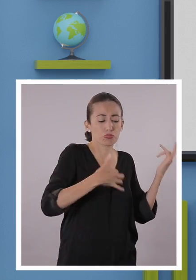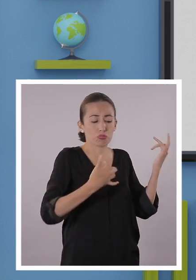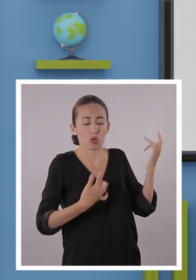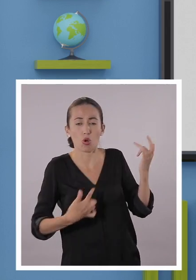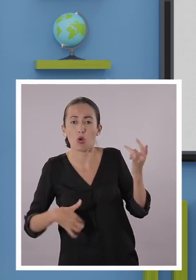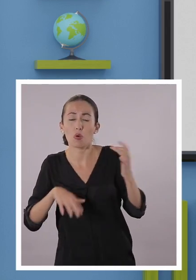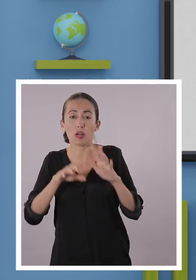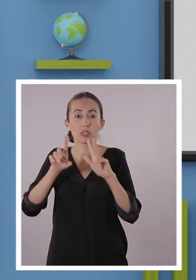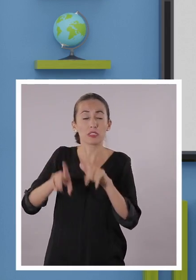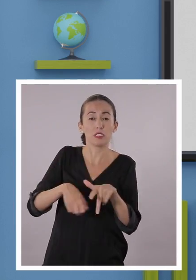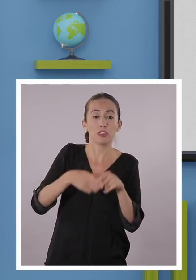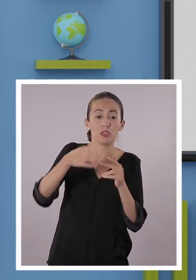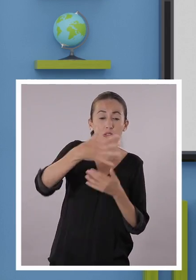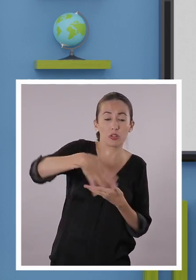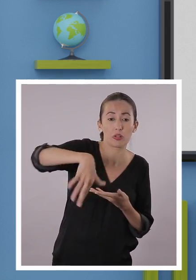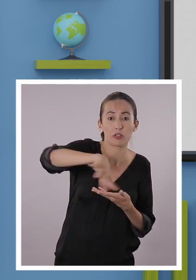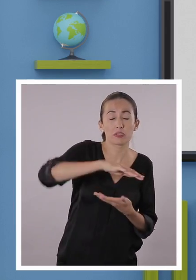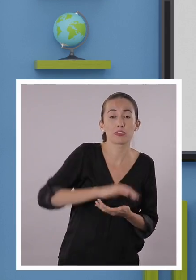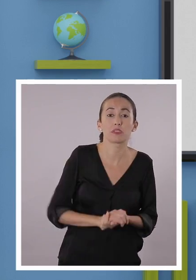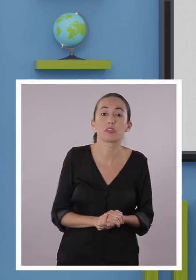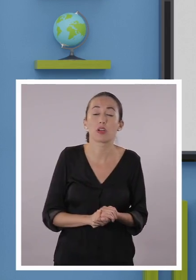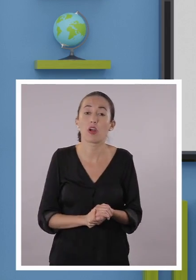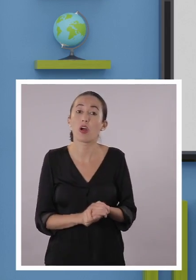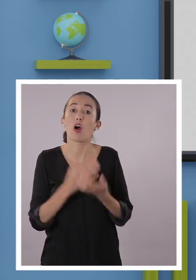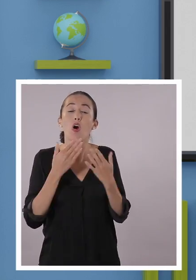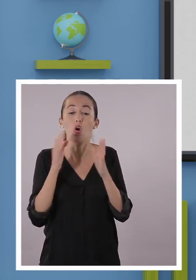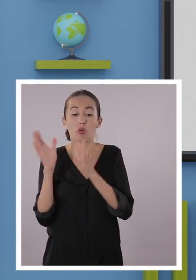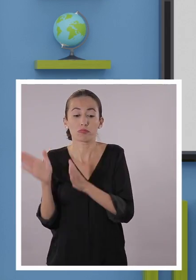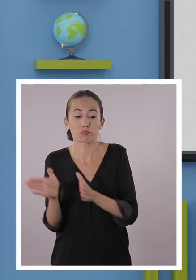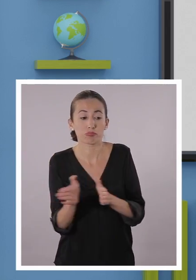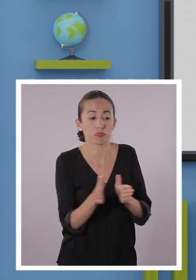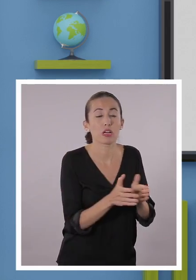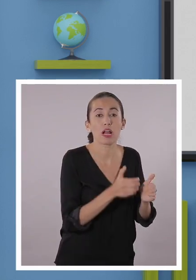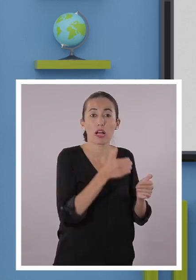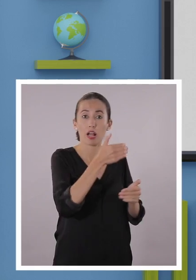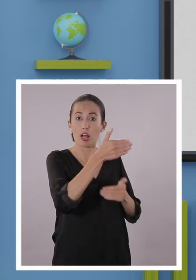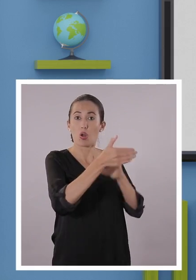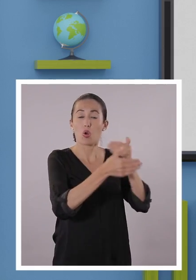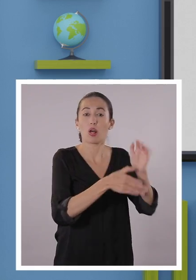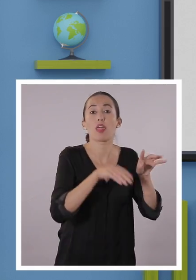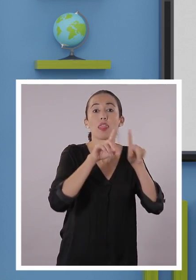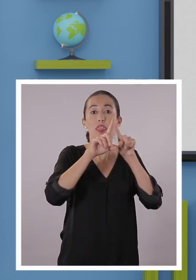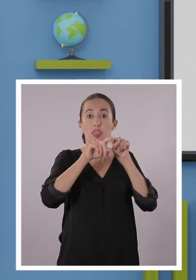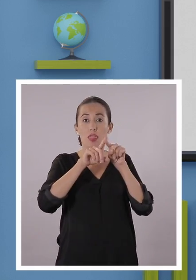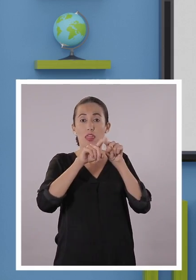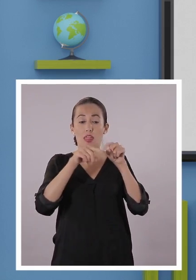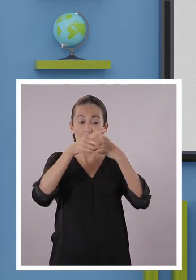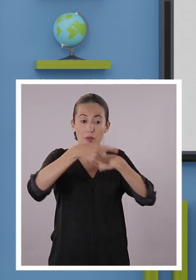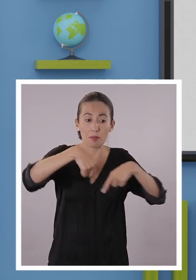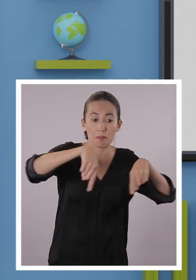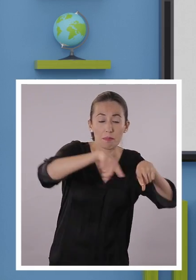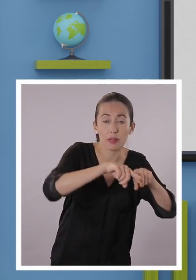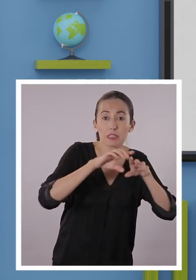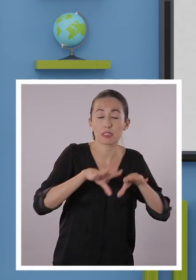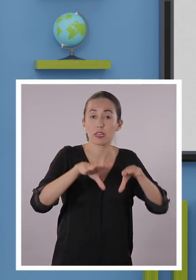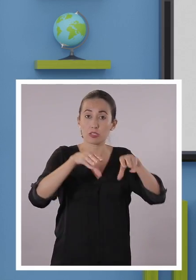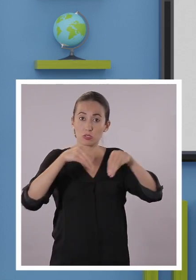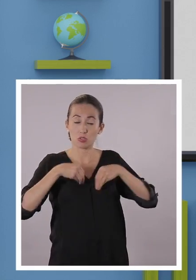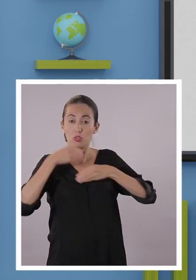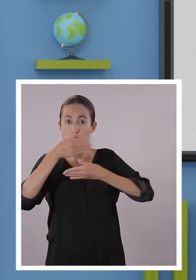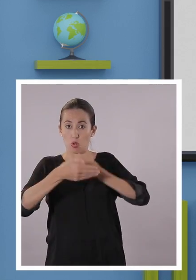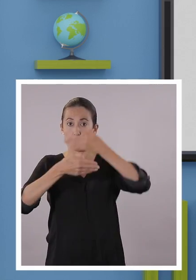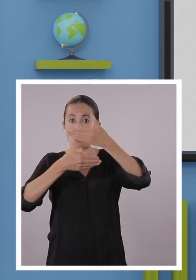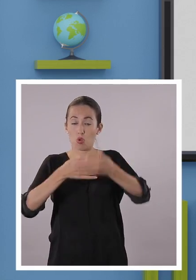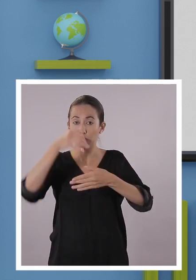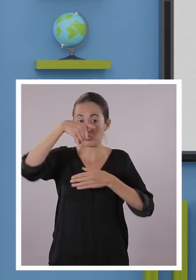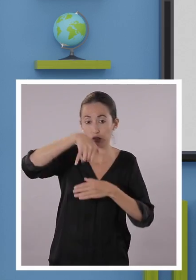orígenes en la provincia de Andalucía, en España. Y este es un ritmo que ha ido evolucionando dependiendo en la población que lo